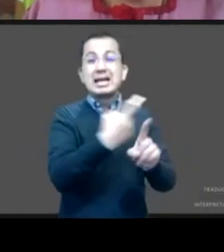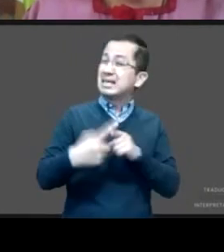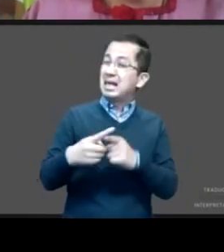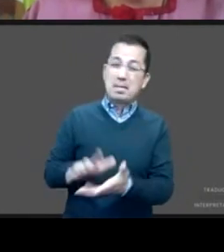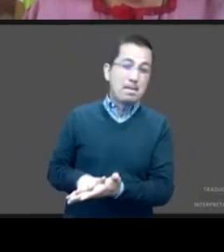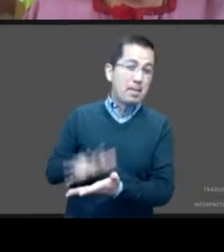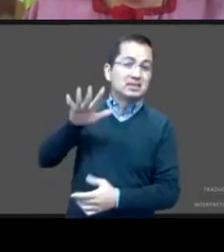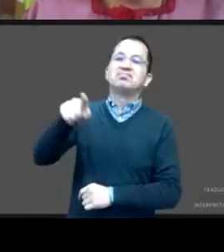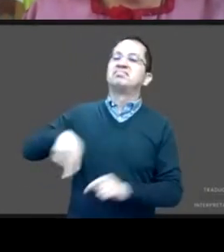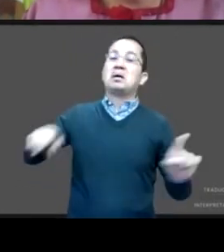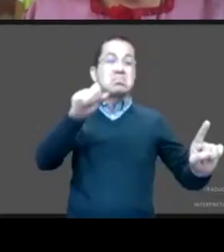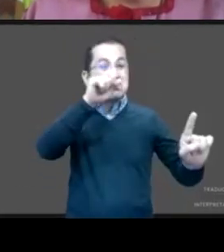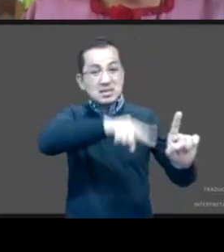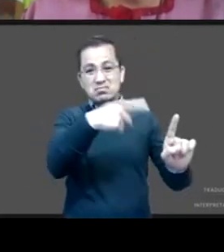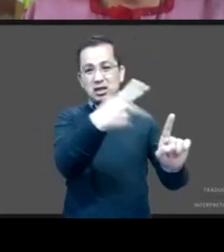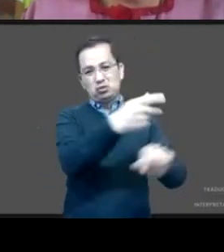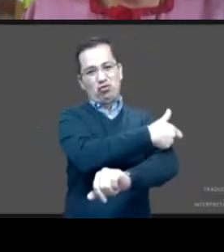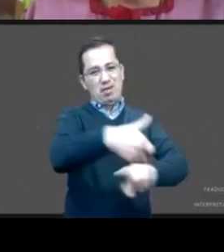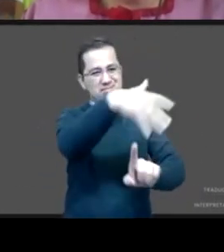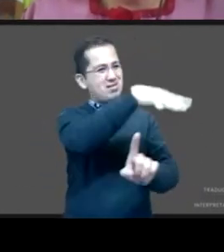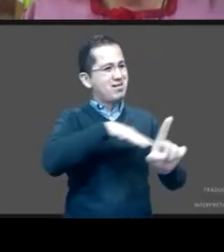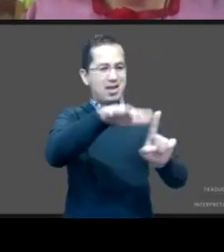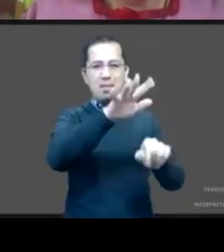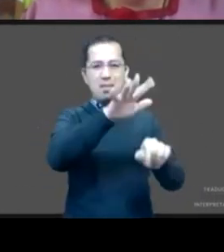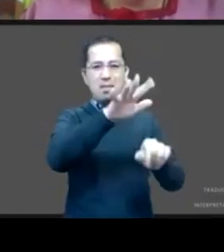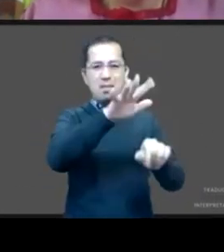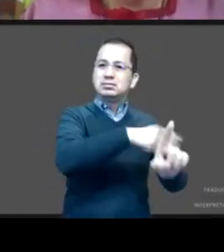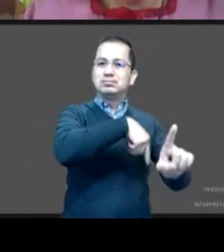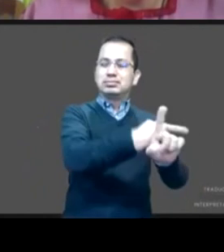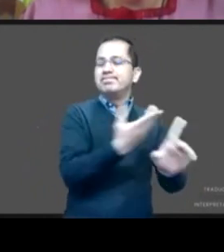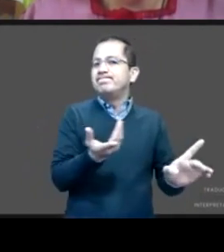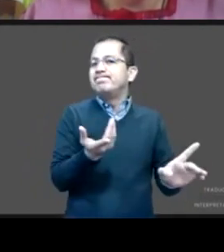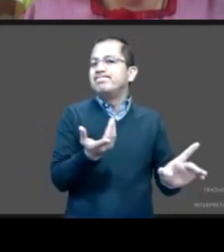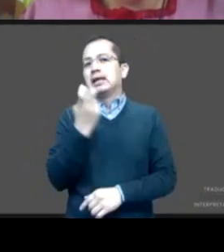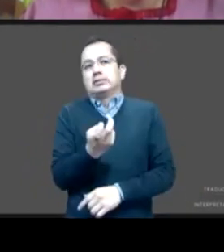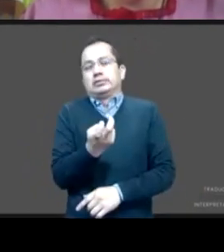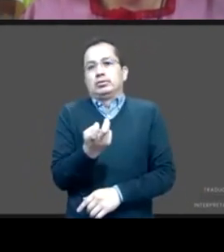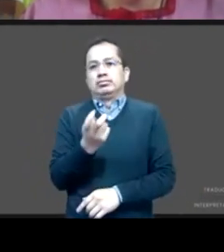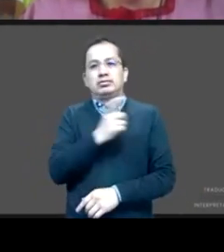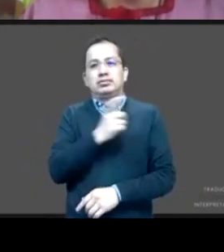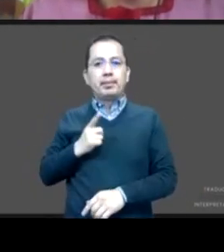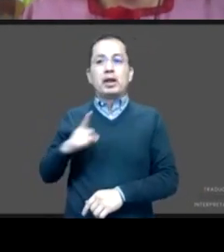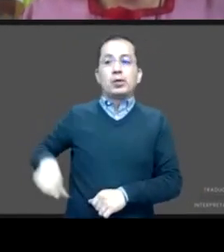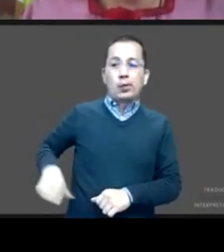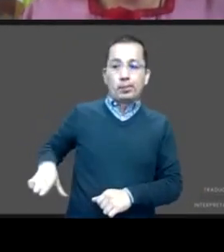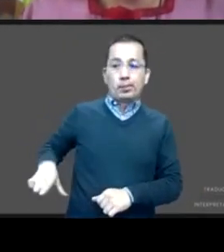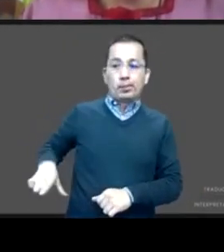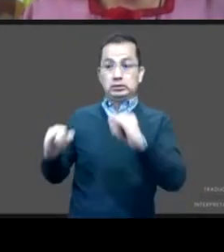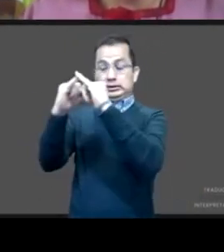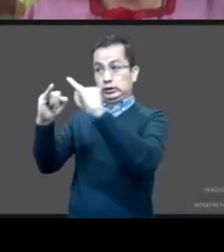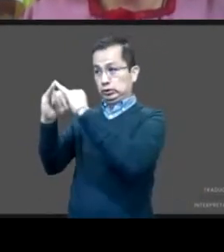más que nunca una verdadera coordinación entre las dependencias gubernamentales para